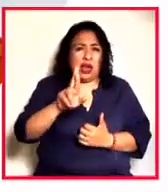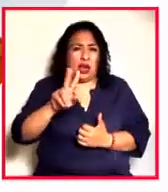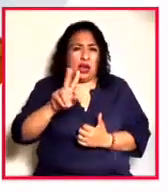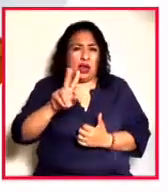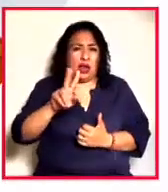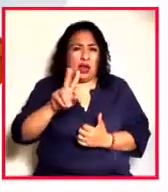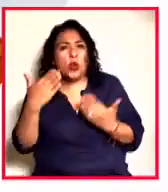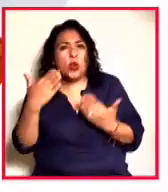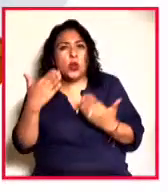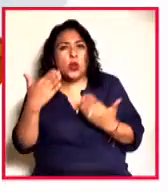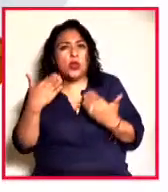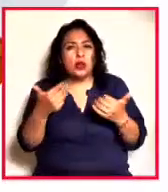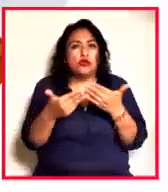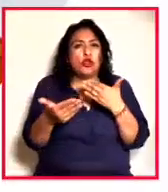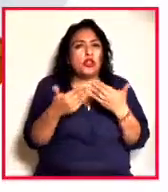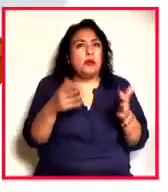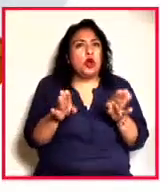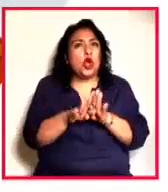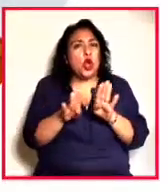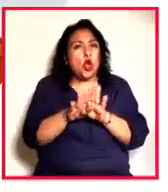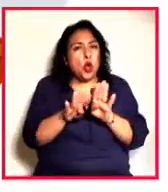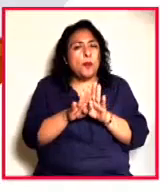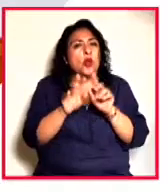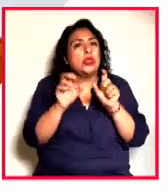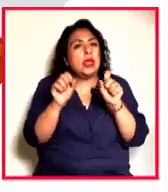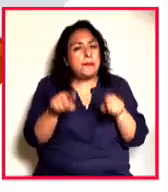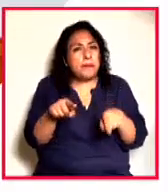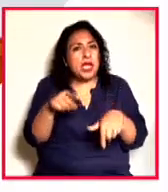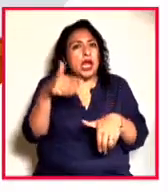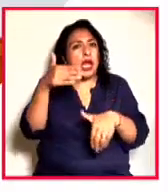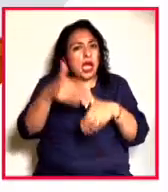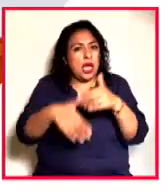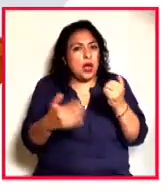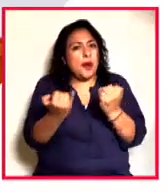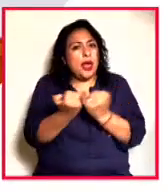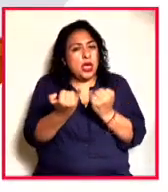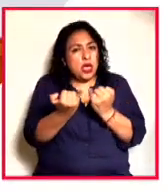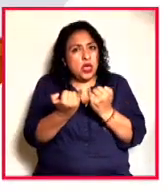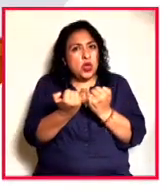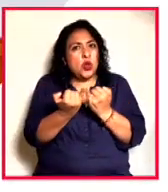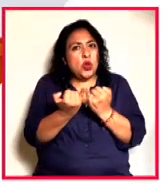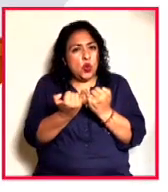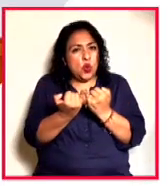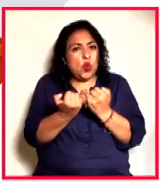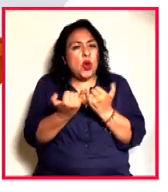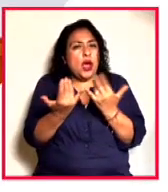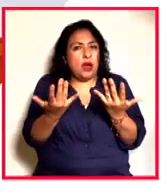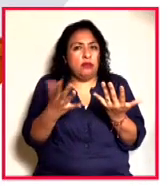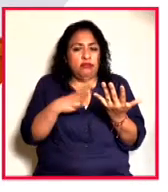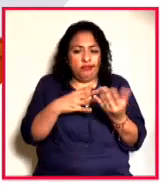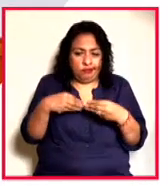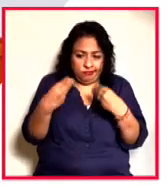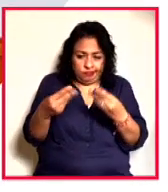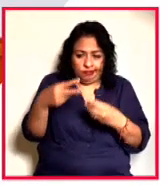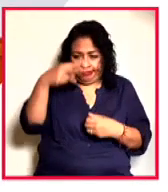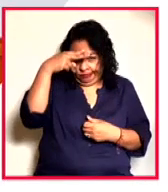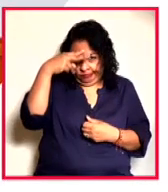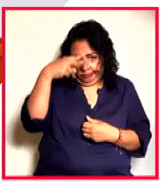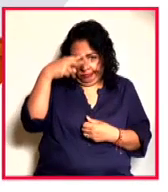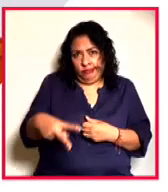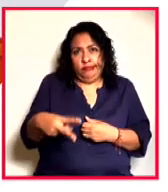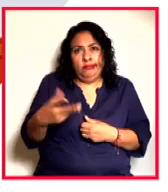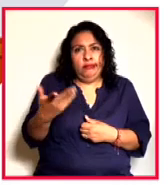de contemporáneos que, a su vez, terminó también por darle a México en los